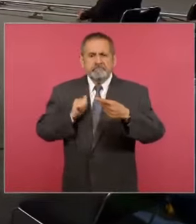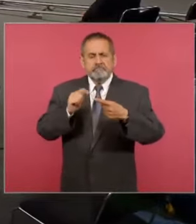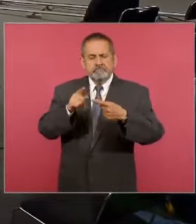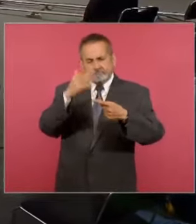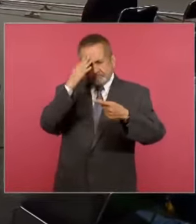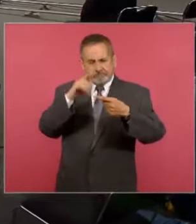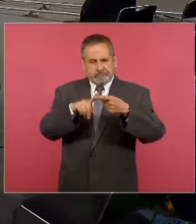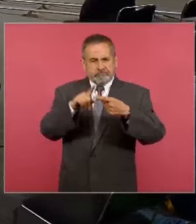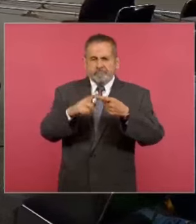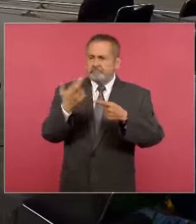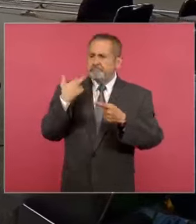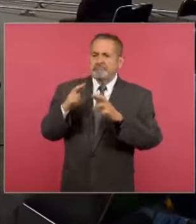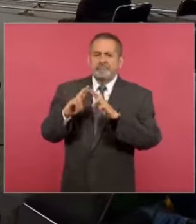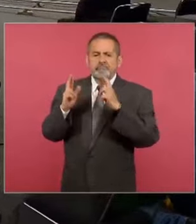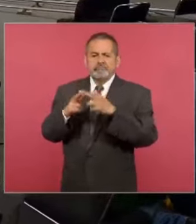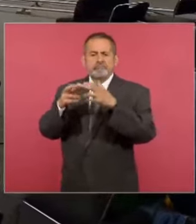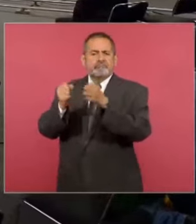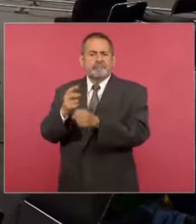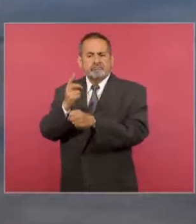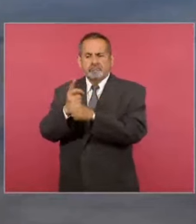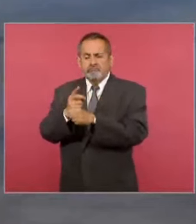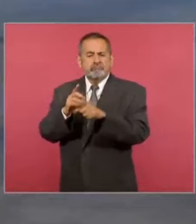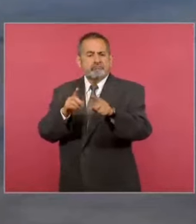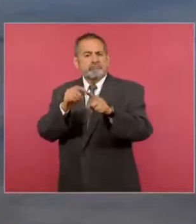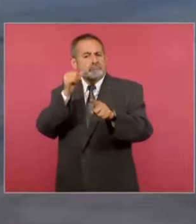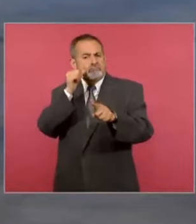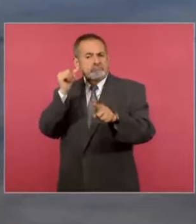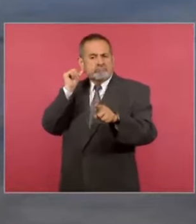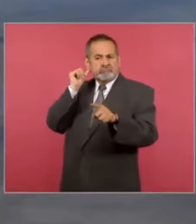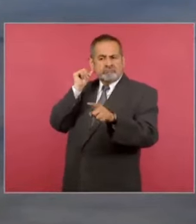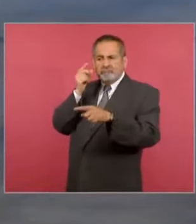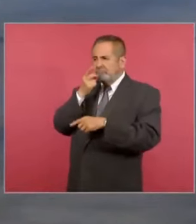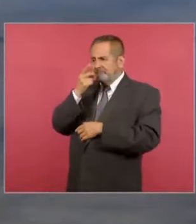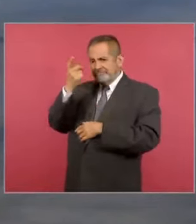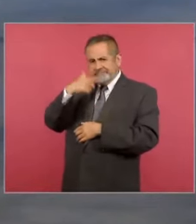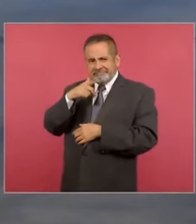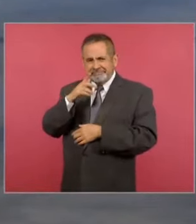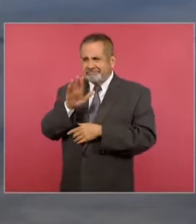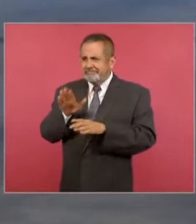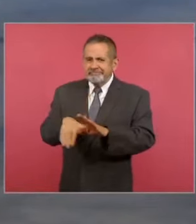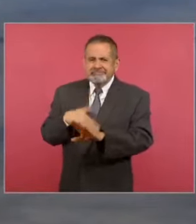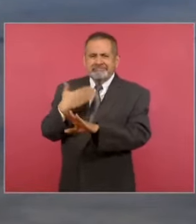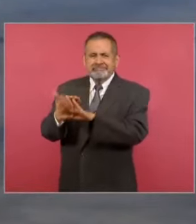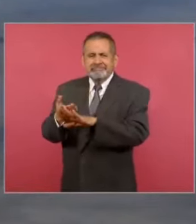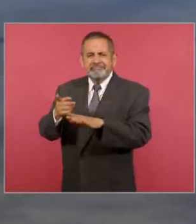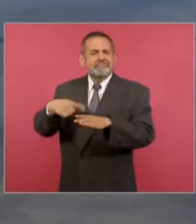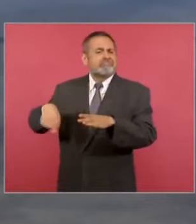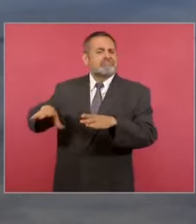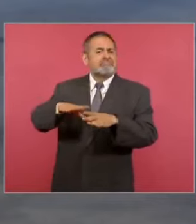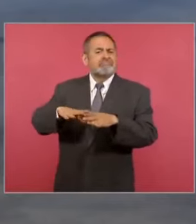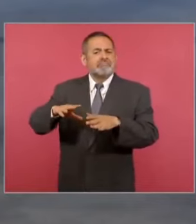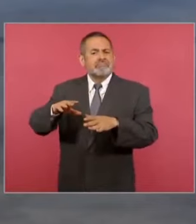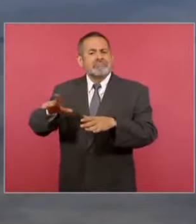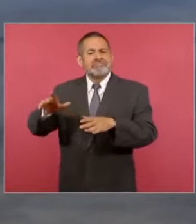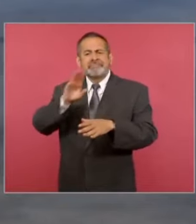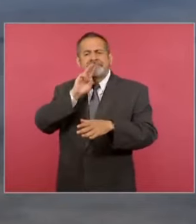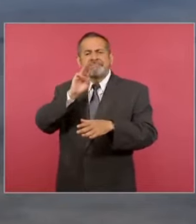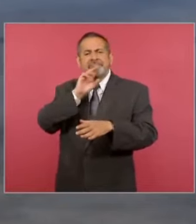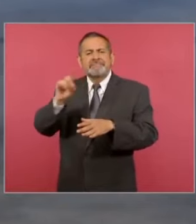usted tuvo la reunión de seguridad del día de hoy, ayer por la noche se mencionaba una agresión a las madres rastreadoras o buscadoras de Sonora.